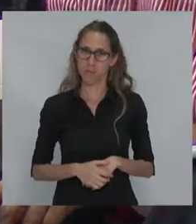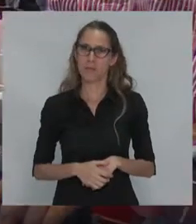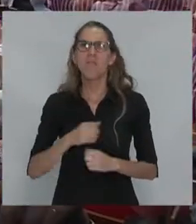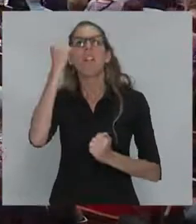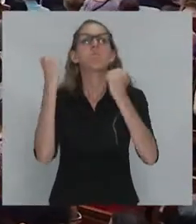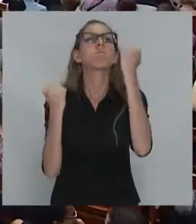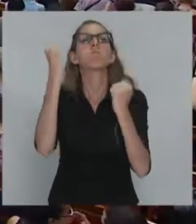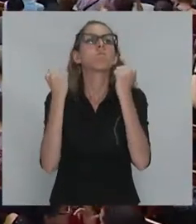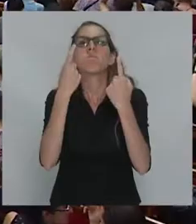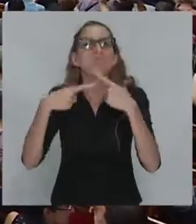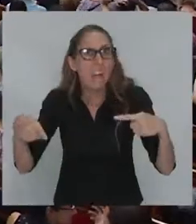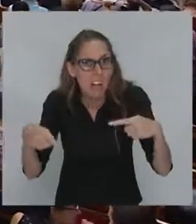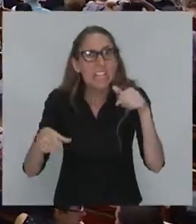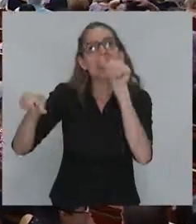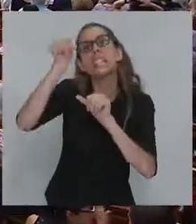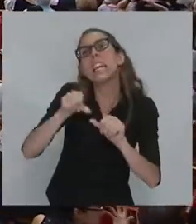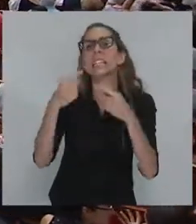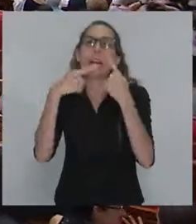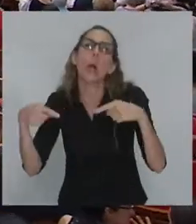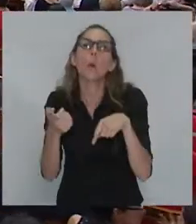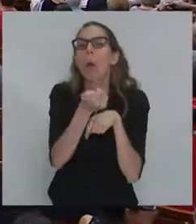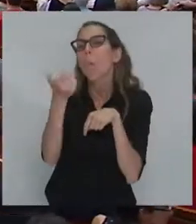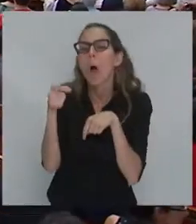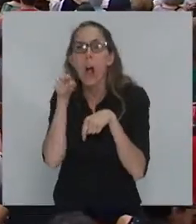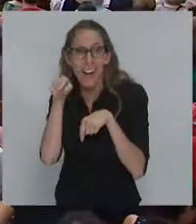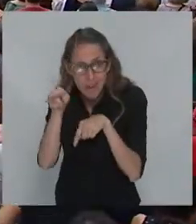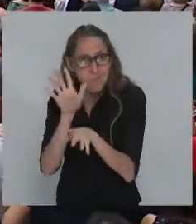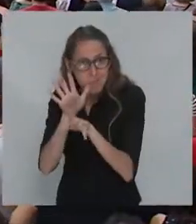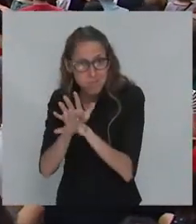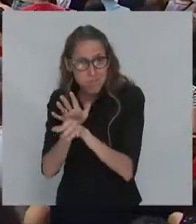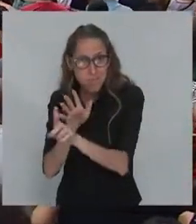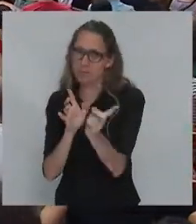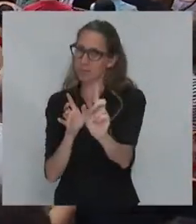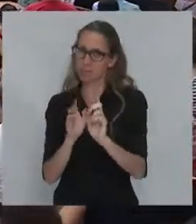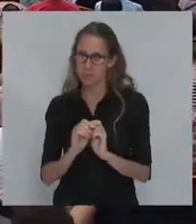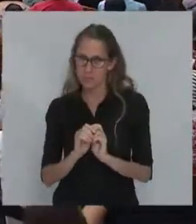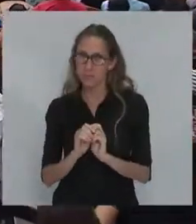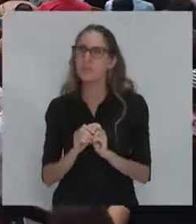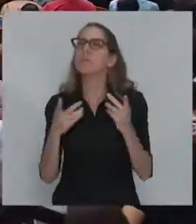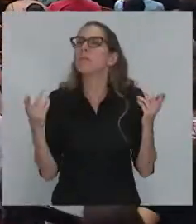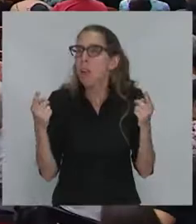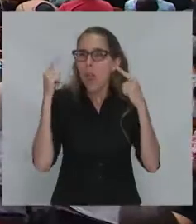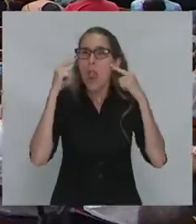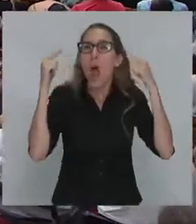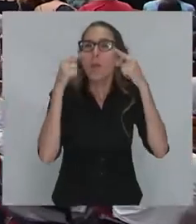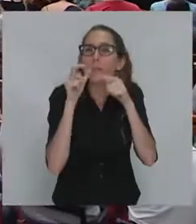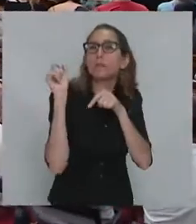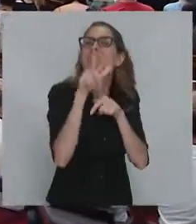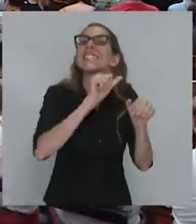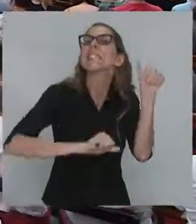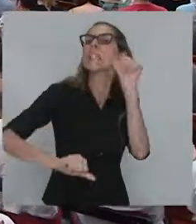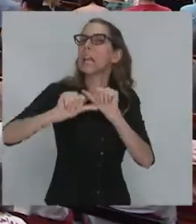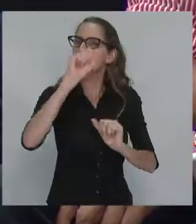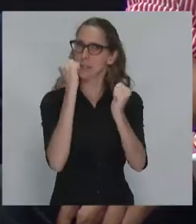economía no es la ciencia de los recursos escasos. El objetivo de la ciencia económica